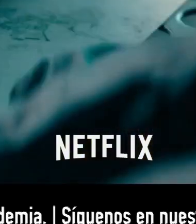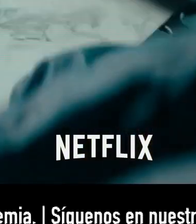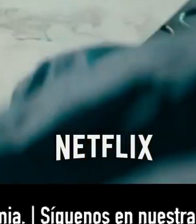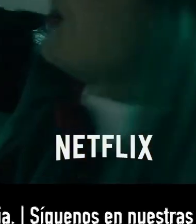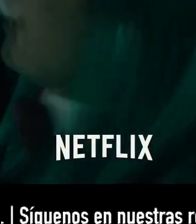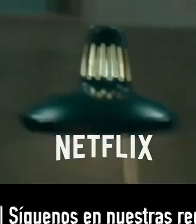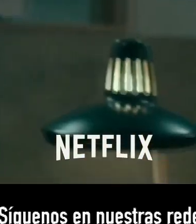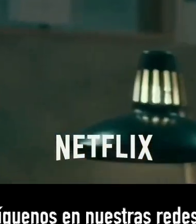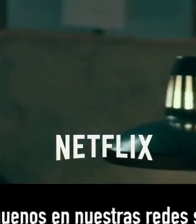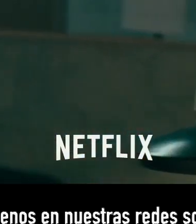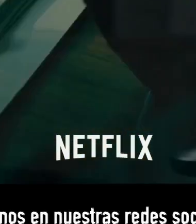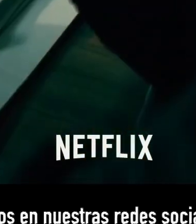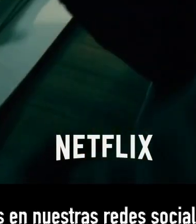Tenemos un sospechoso. No se pueden consultar archivos.